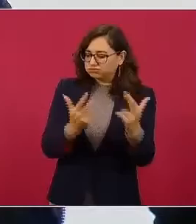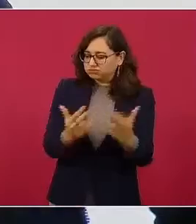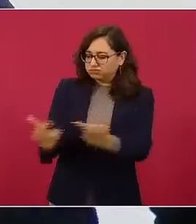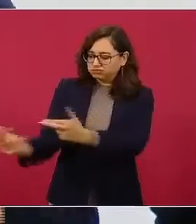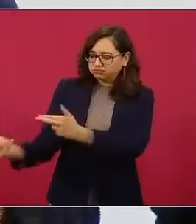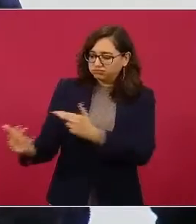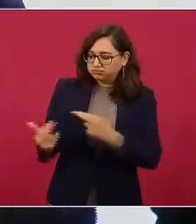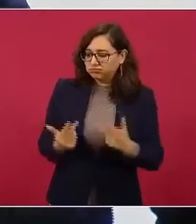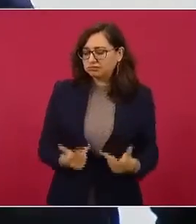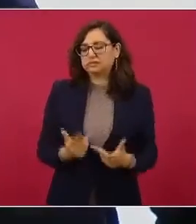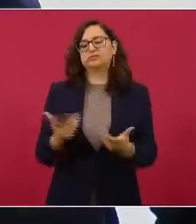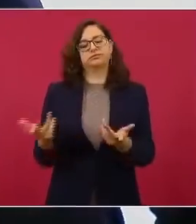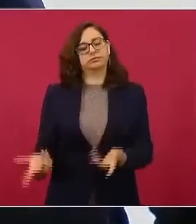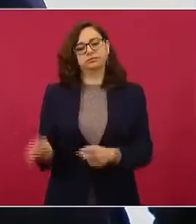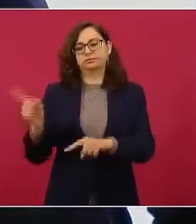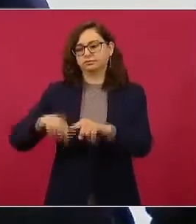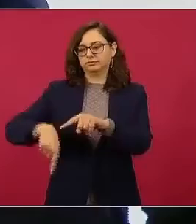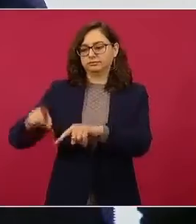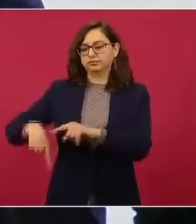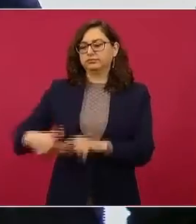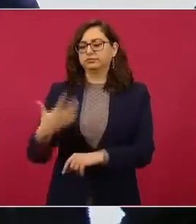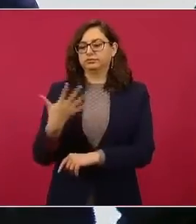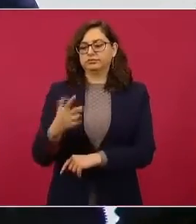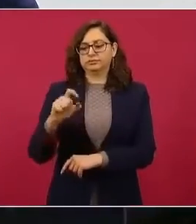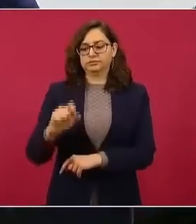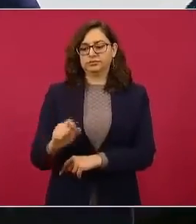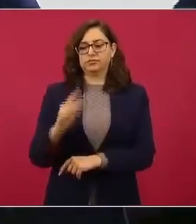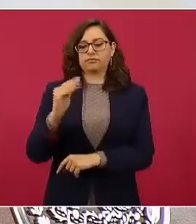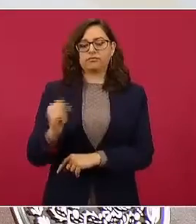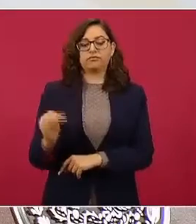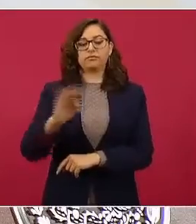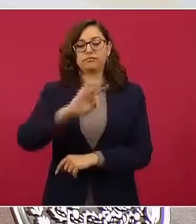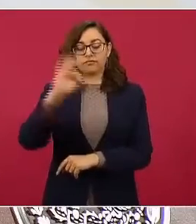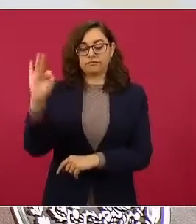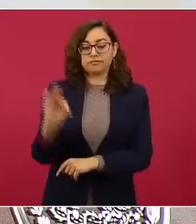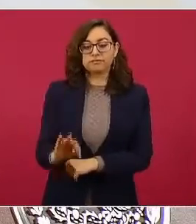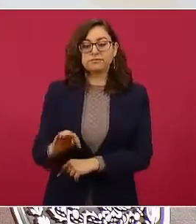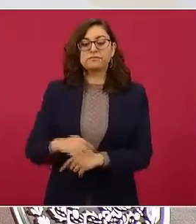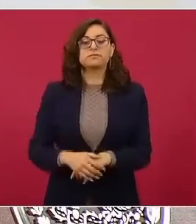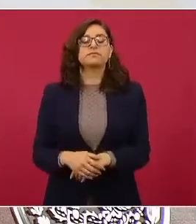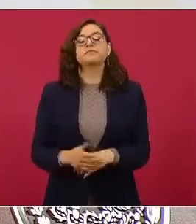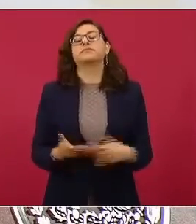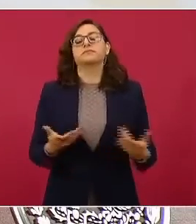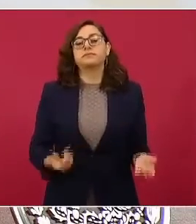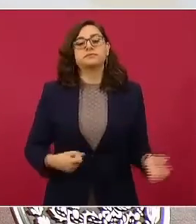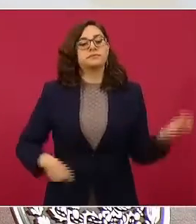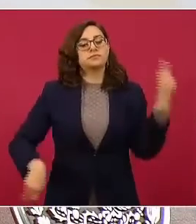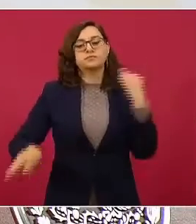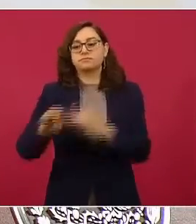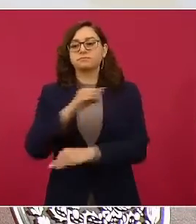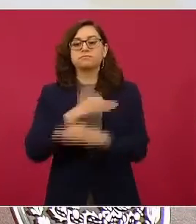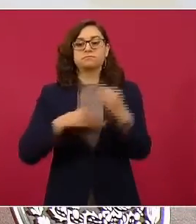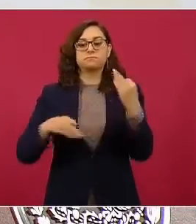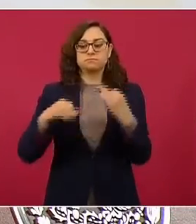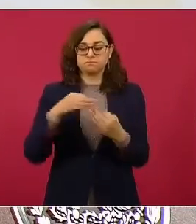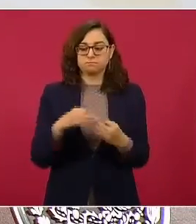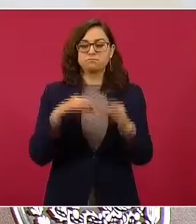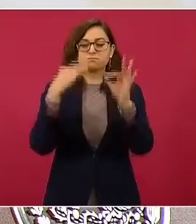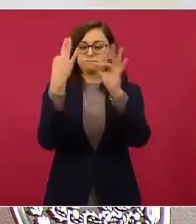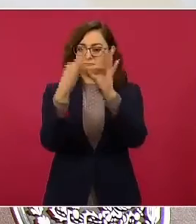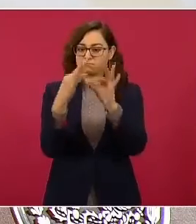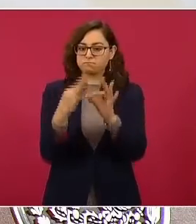por estar en mal estado, 5.9 por ciento. Y absolutamente todos los proveedores cumpliendo